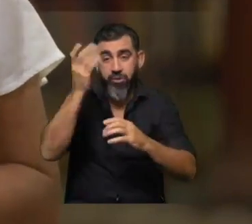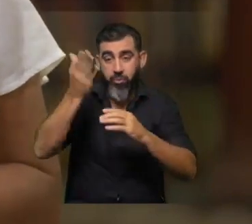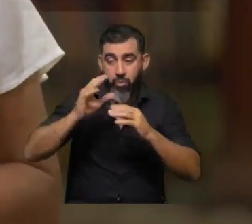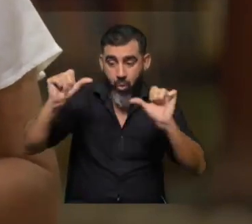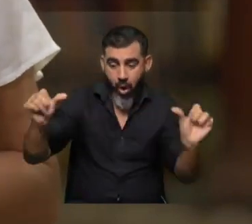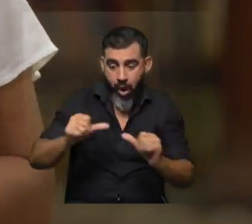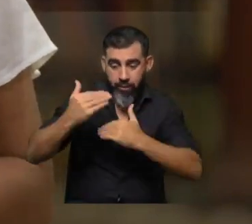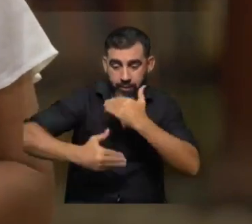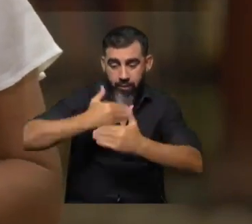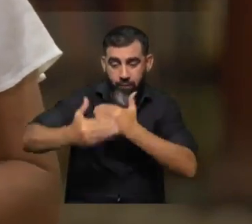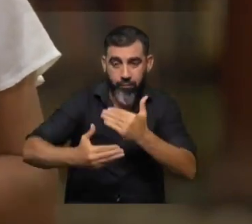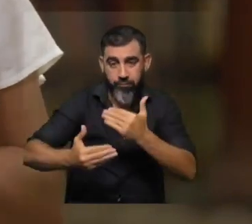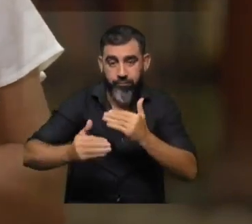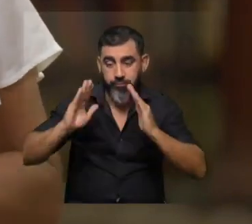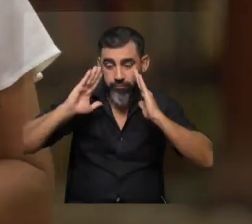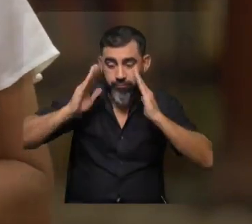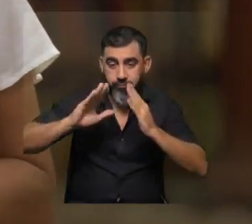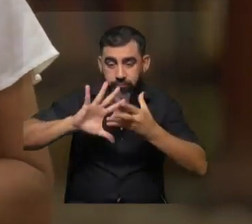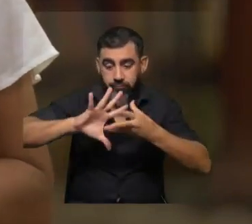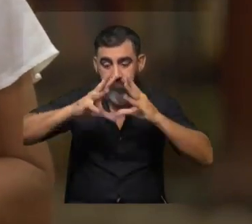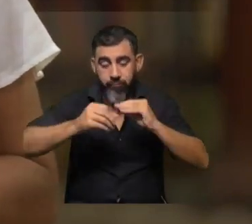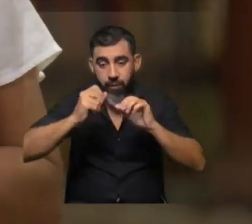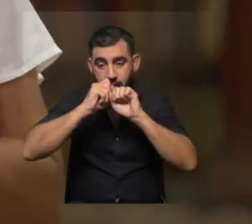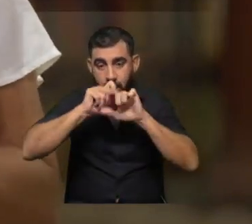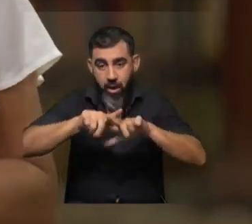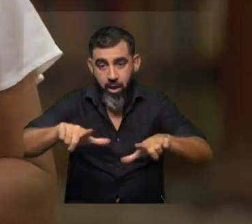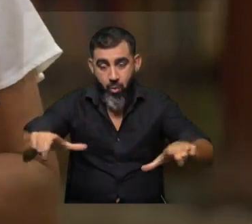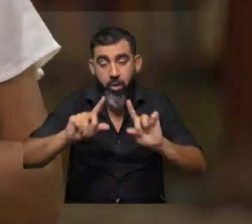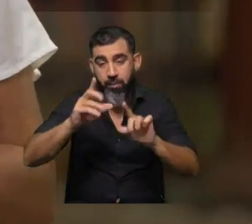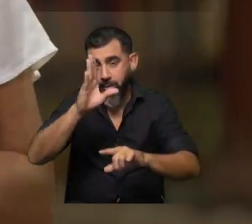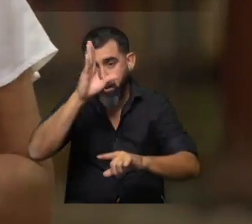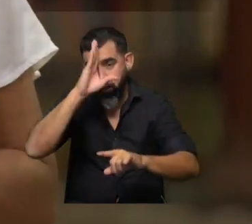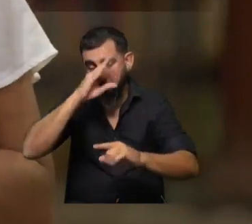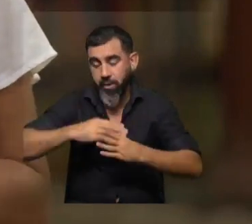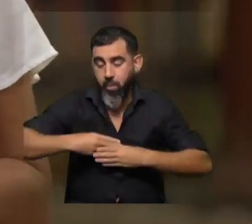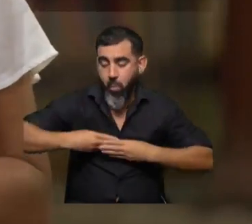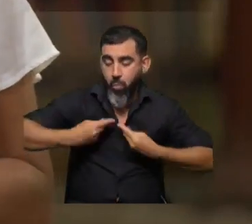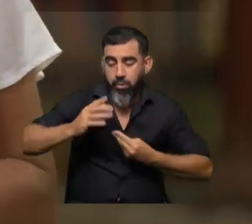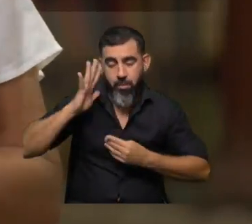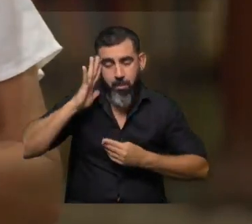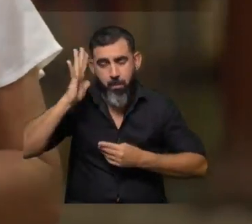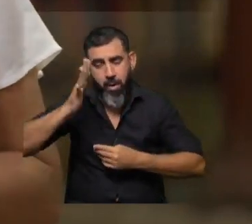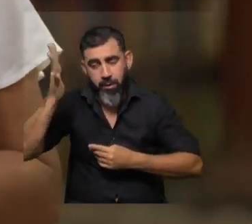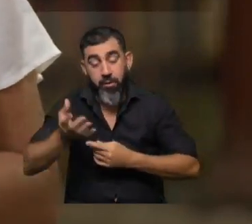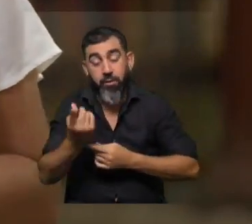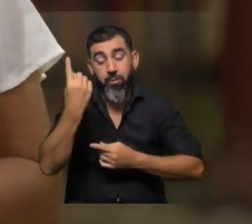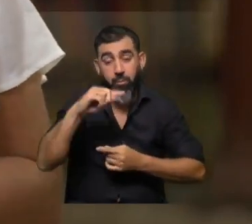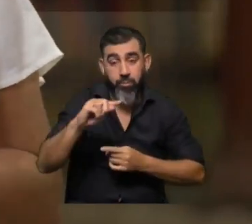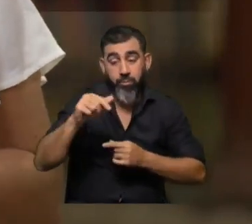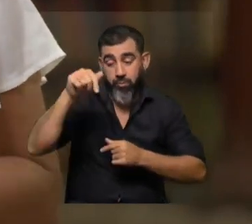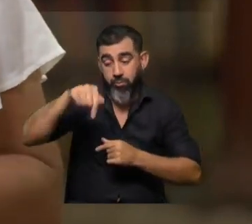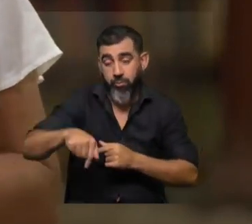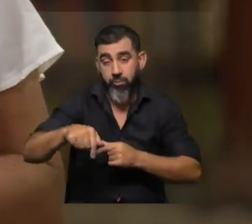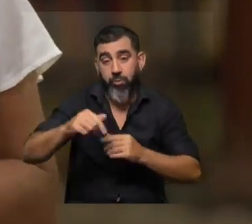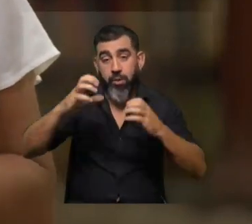activo. Y no solo se dedica a decodificar el lenguaje, también aprende, se emociona, imagina. Por eso hoy recibimos